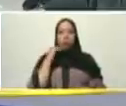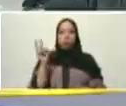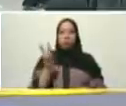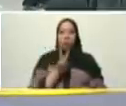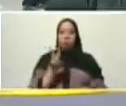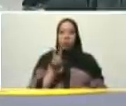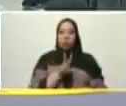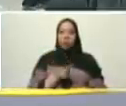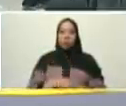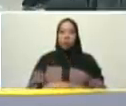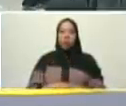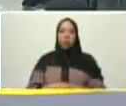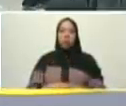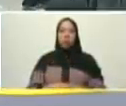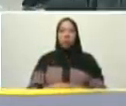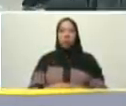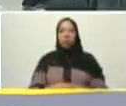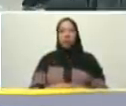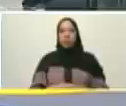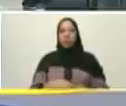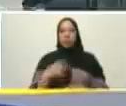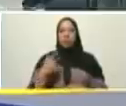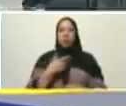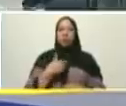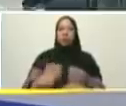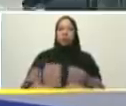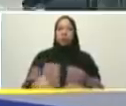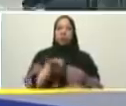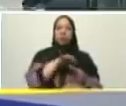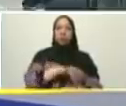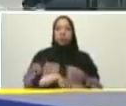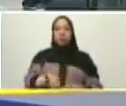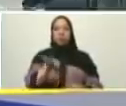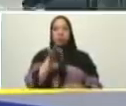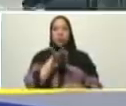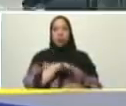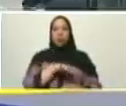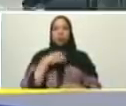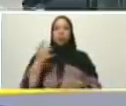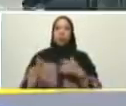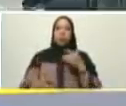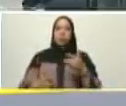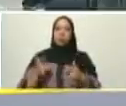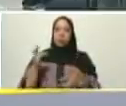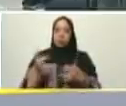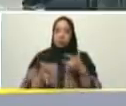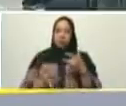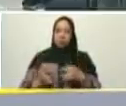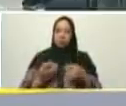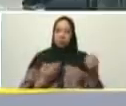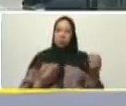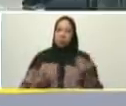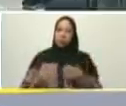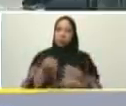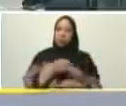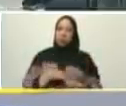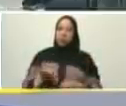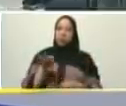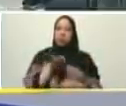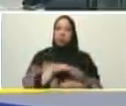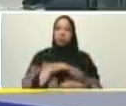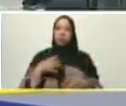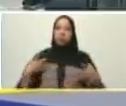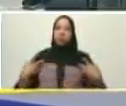y luego bueno fundador del partido socialista unido de Venezuela activista luchador del equipo del